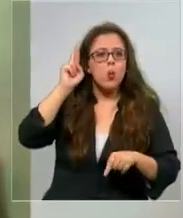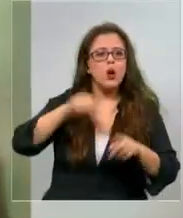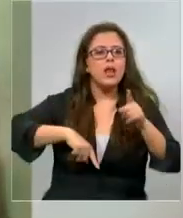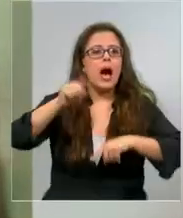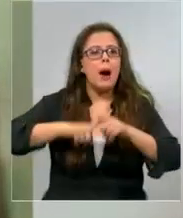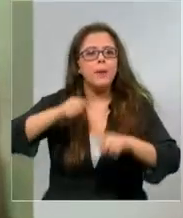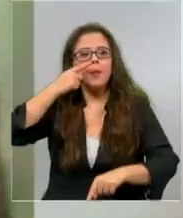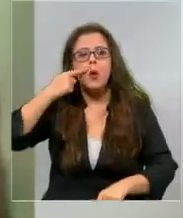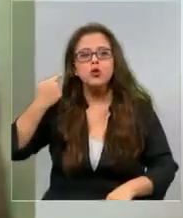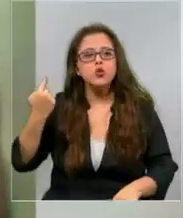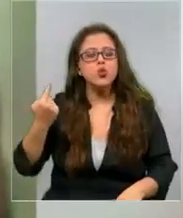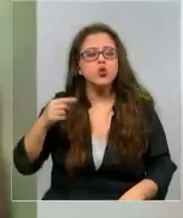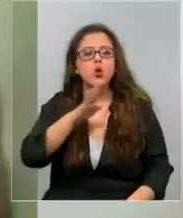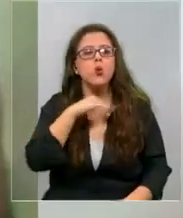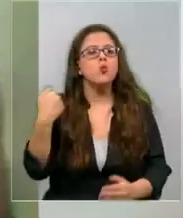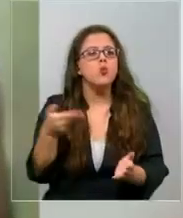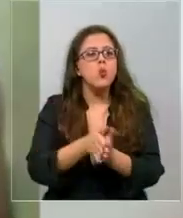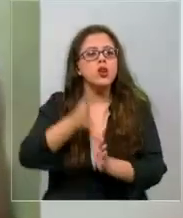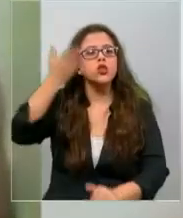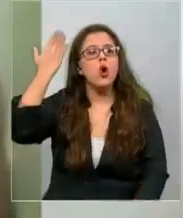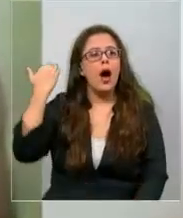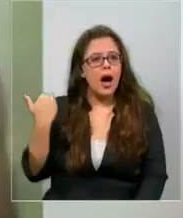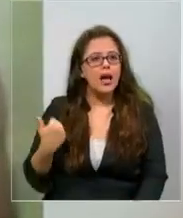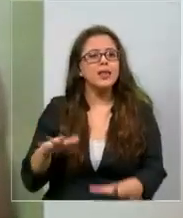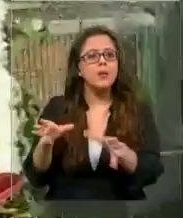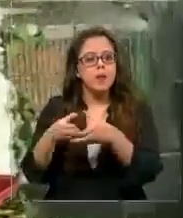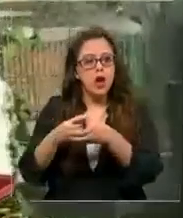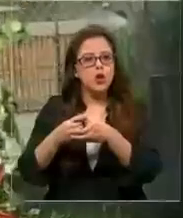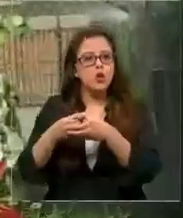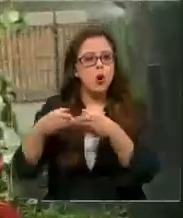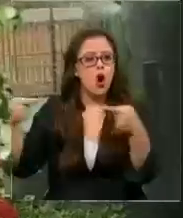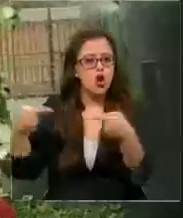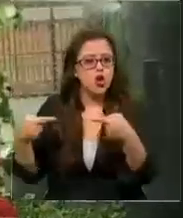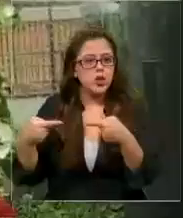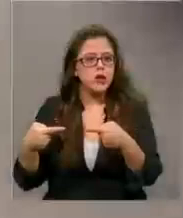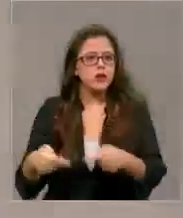Valenzuela Salvo, asesinado meses antes por el grupo rival.